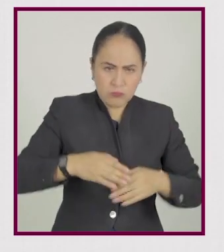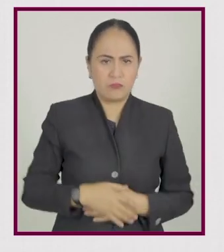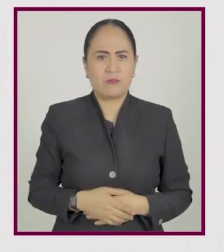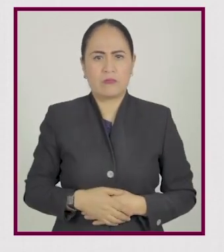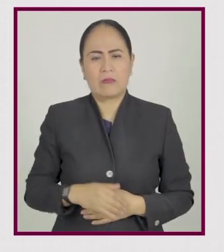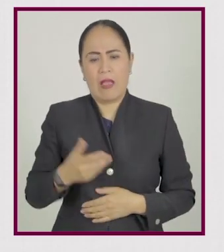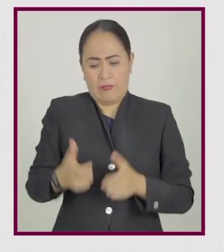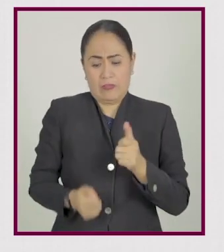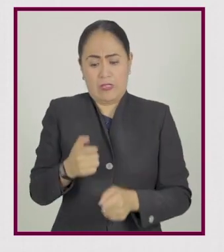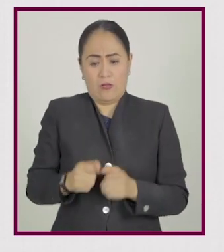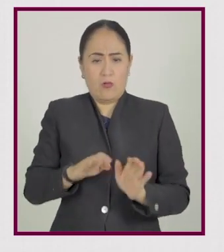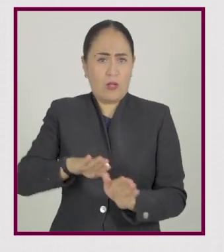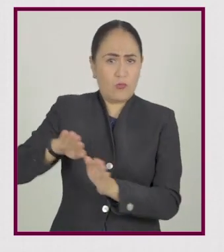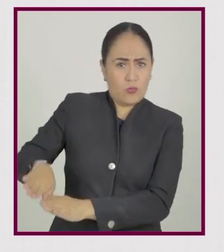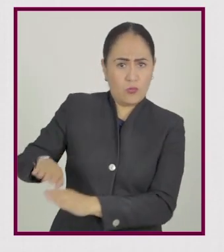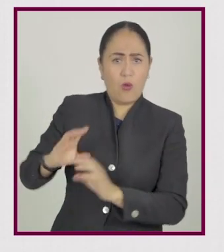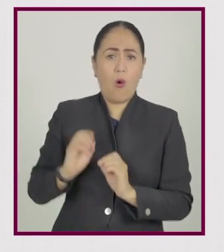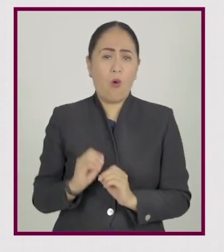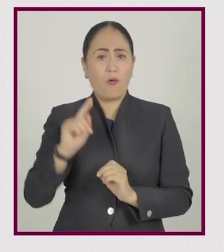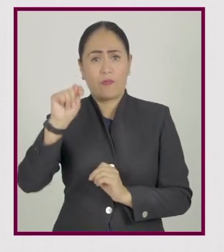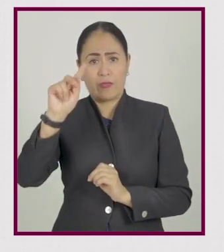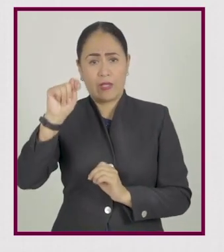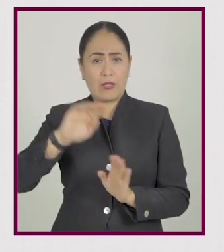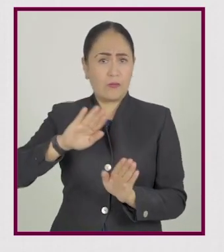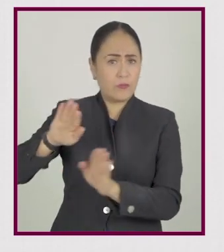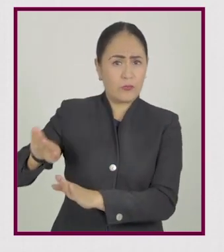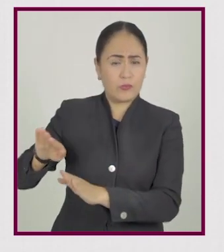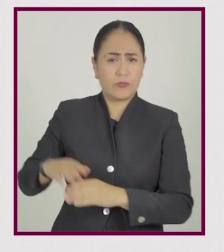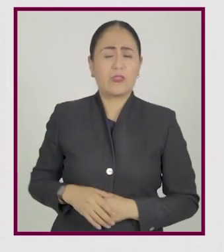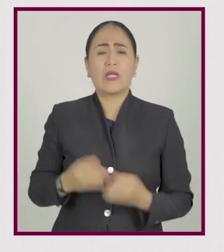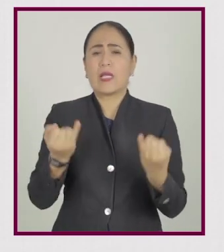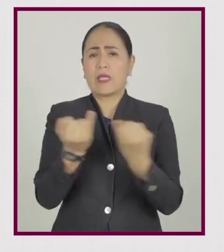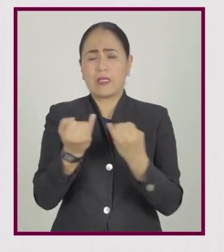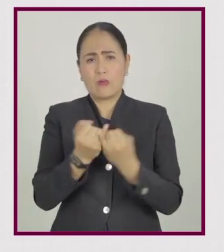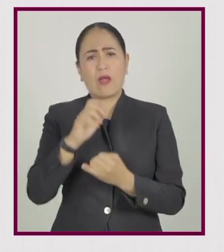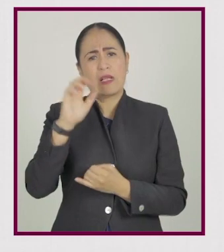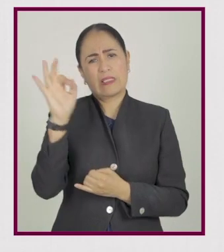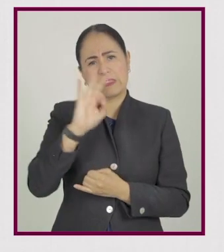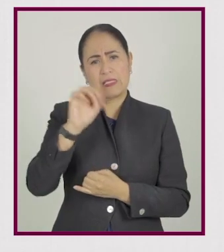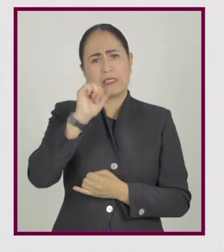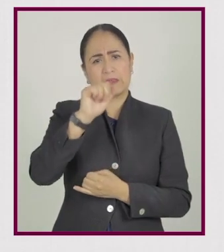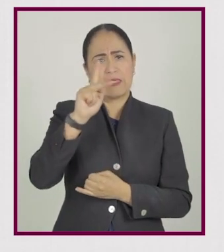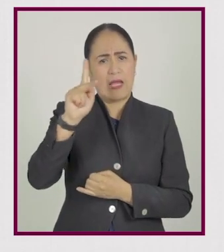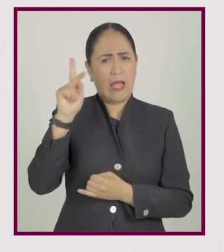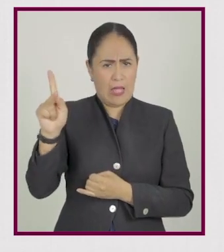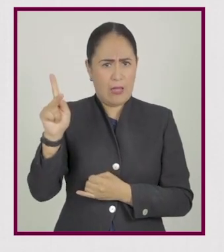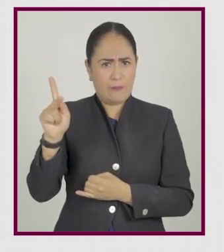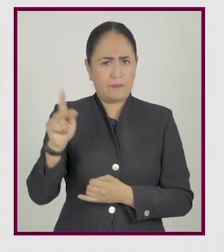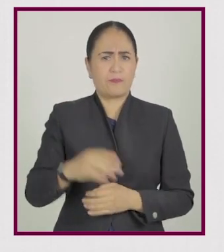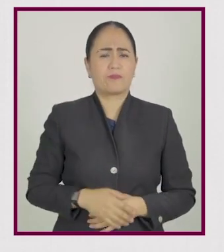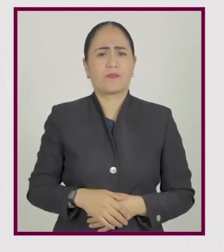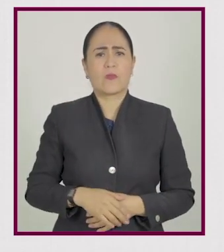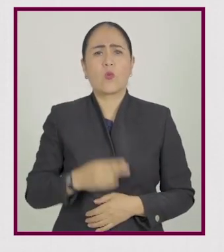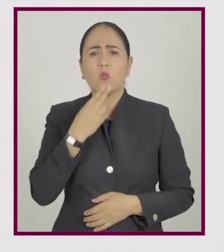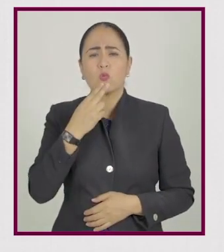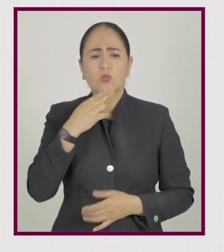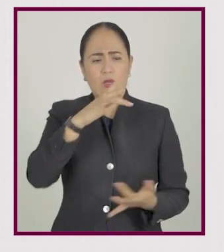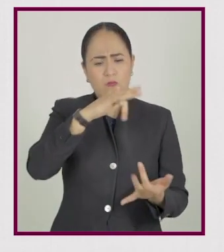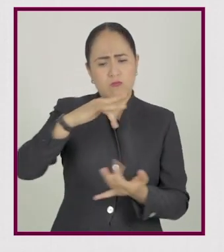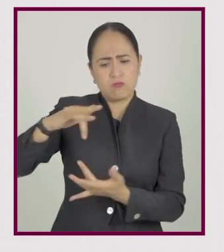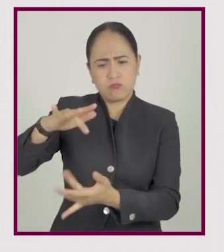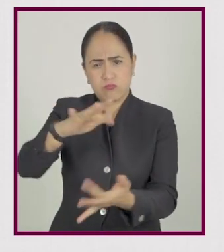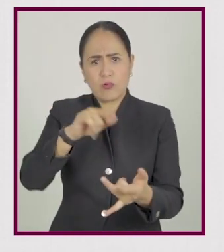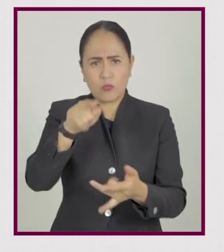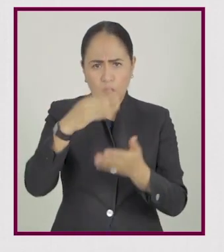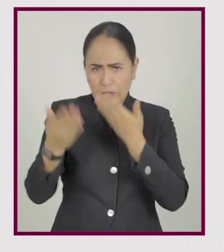Elimina el teléfono o la televisión. También puedes hacer uso de alguna aplicación que bloquee las redes